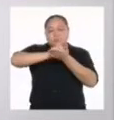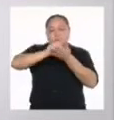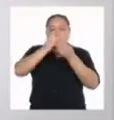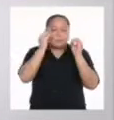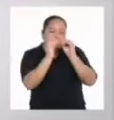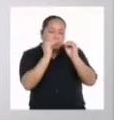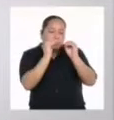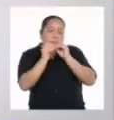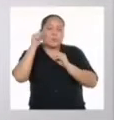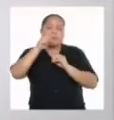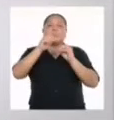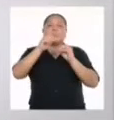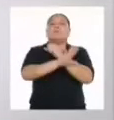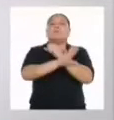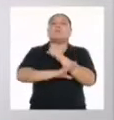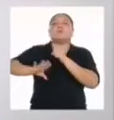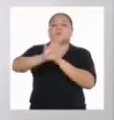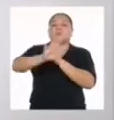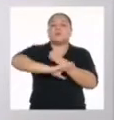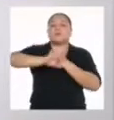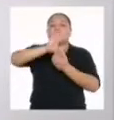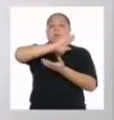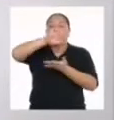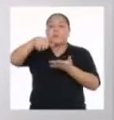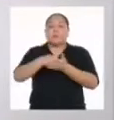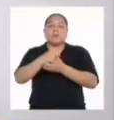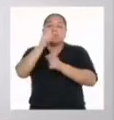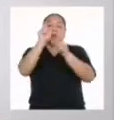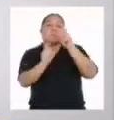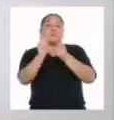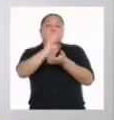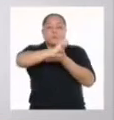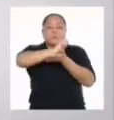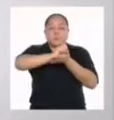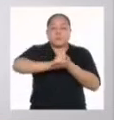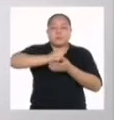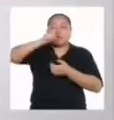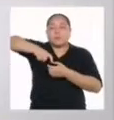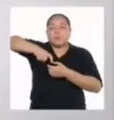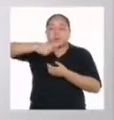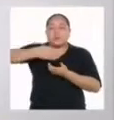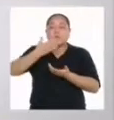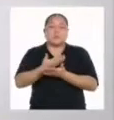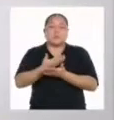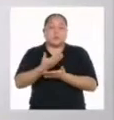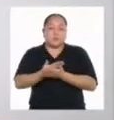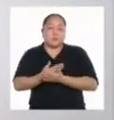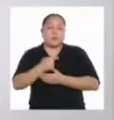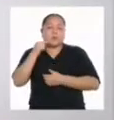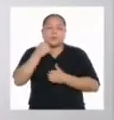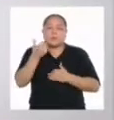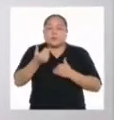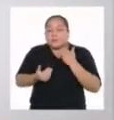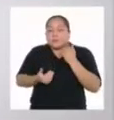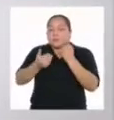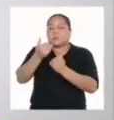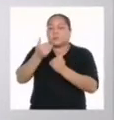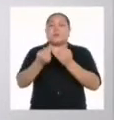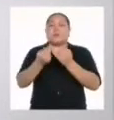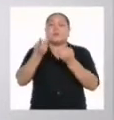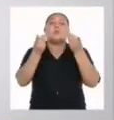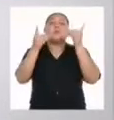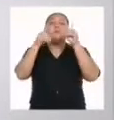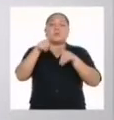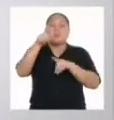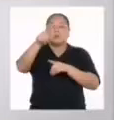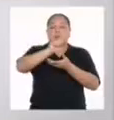estrategia fundamental que toda escritora o escritor debe adquirir. Es un proceso que se da mientras